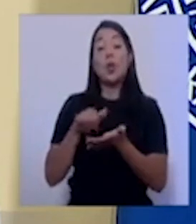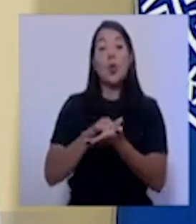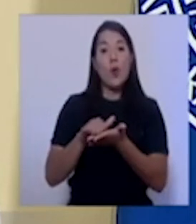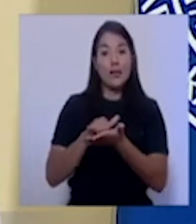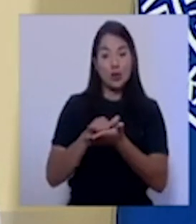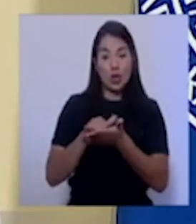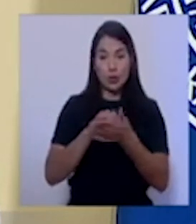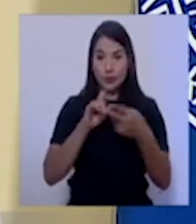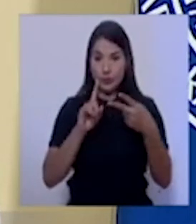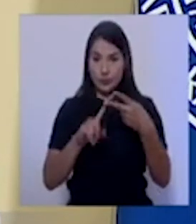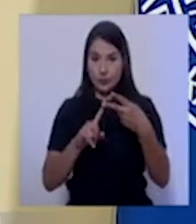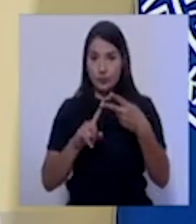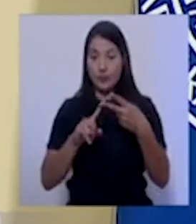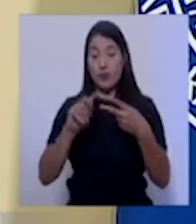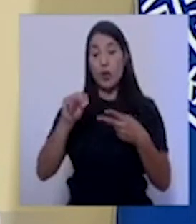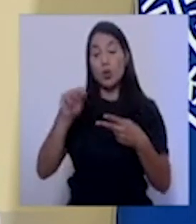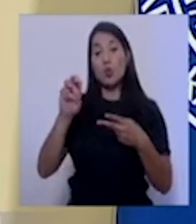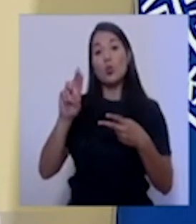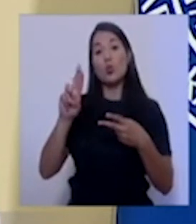Segundo, Nueva Jersey.